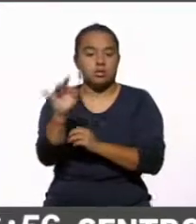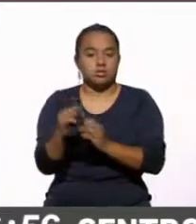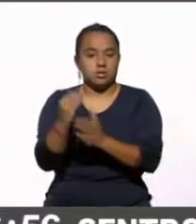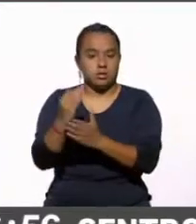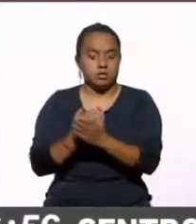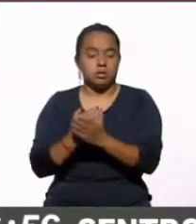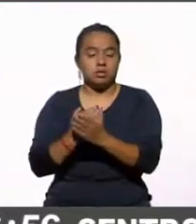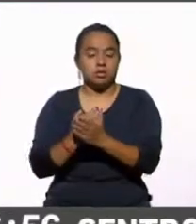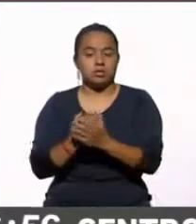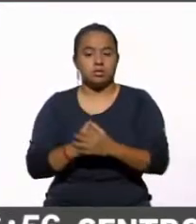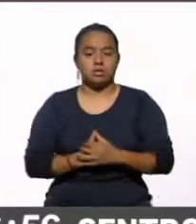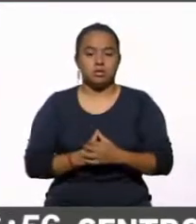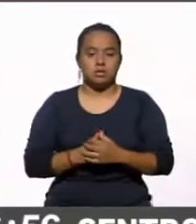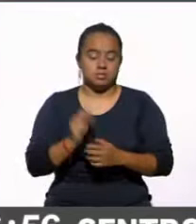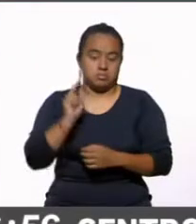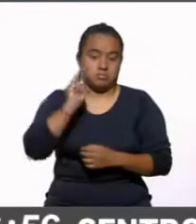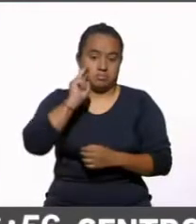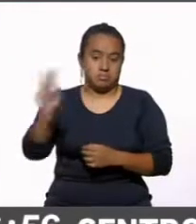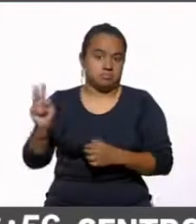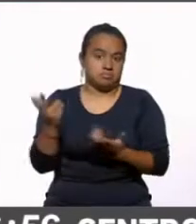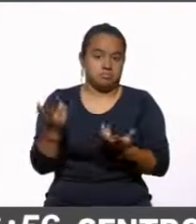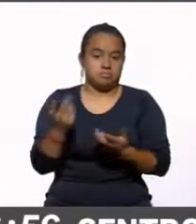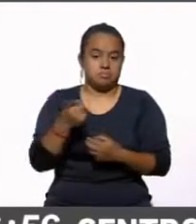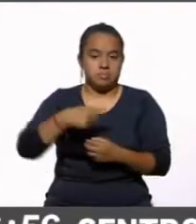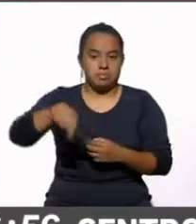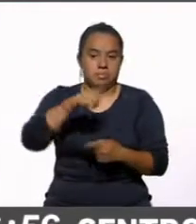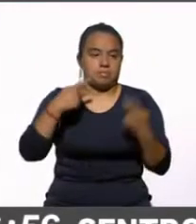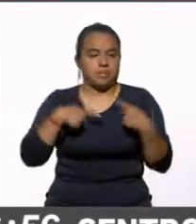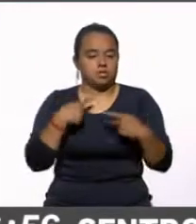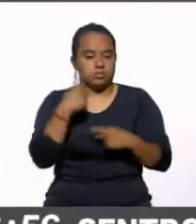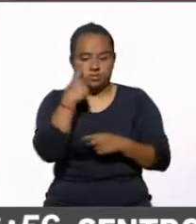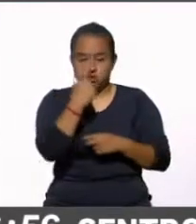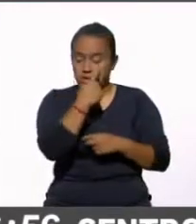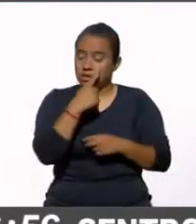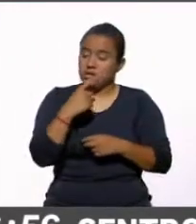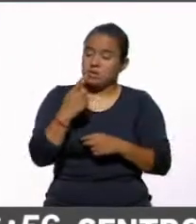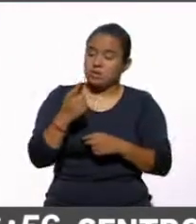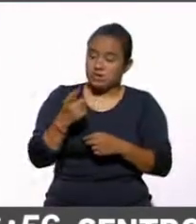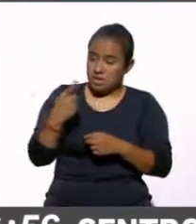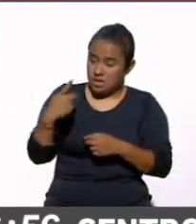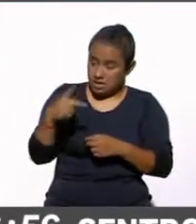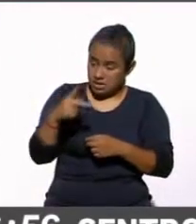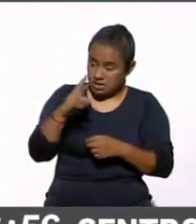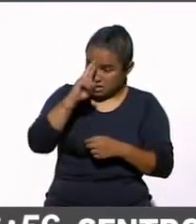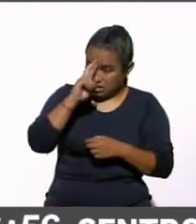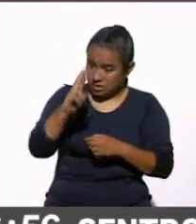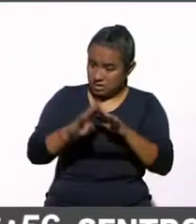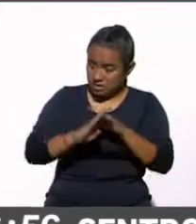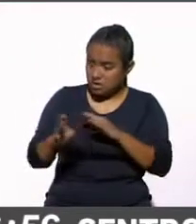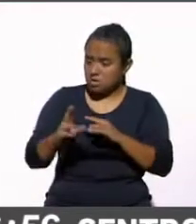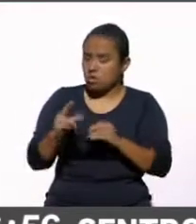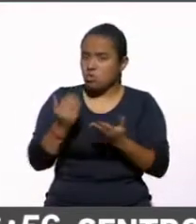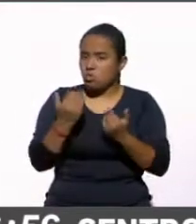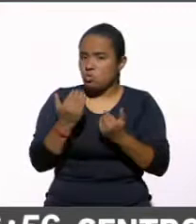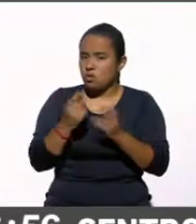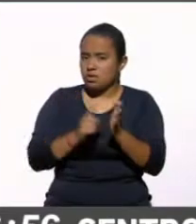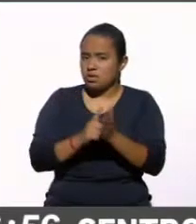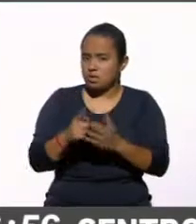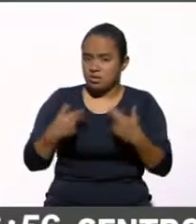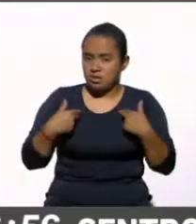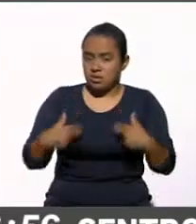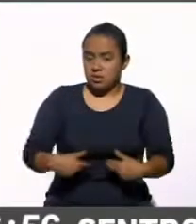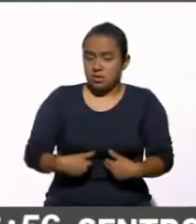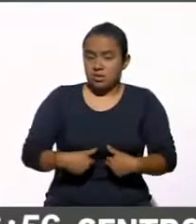ves, ha bajado la impresión o la opinión de que se están respetando los derechos humanos de los migrantes y ha crecido